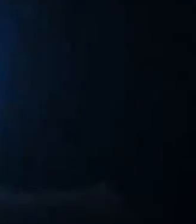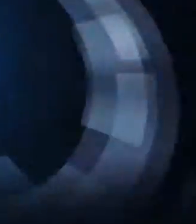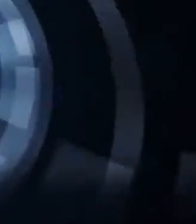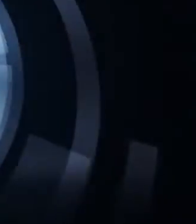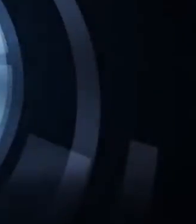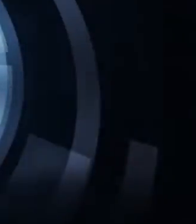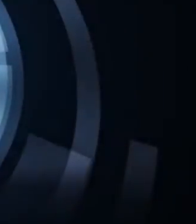¡Gracias! ¡Gracias!